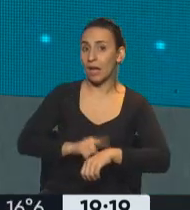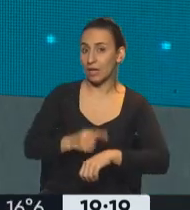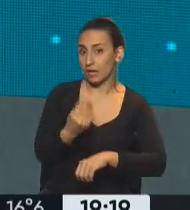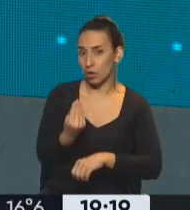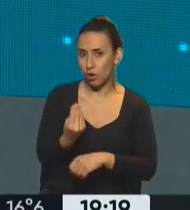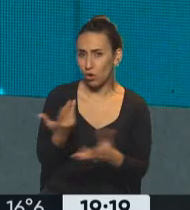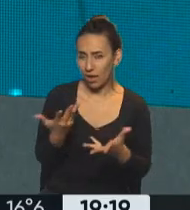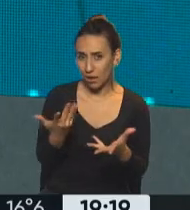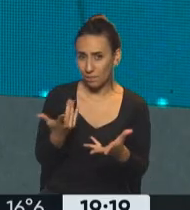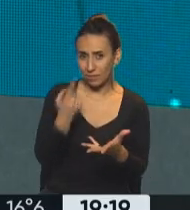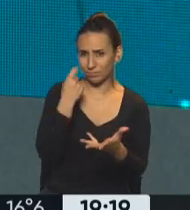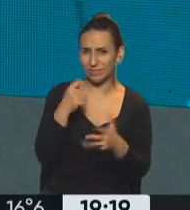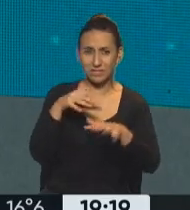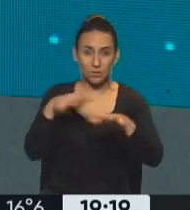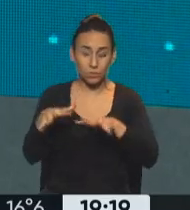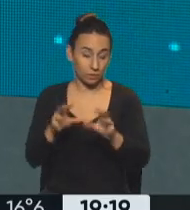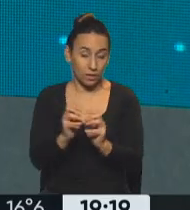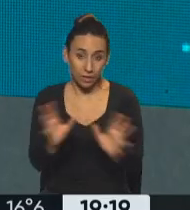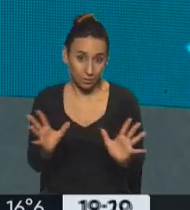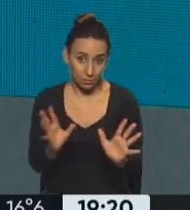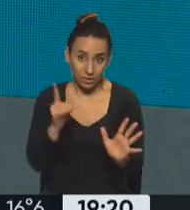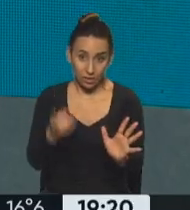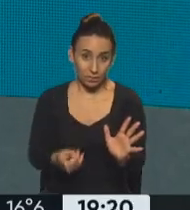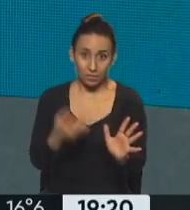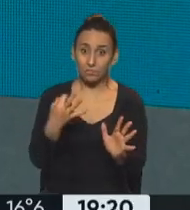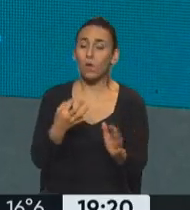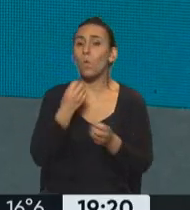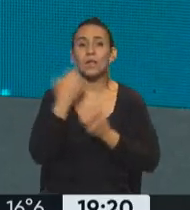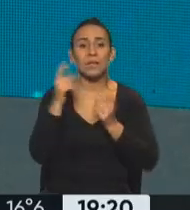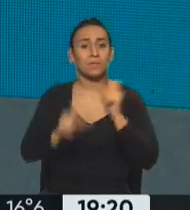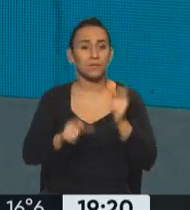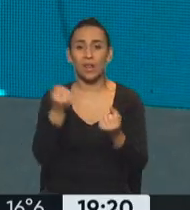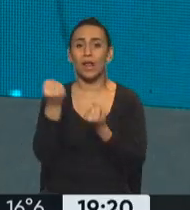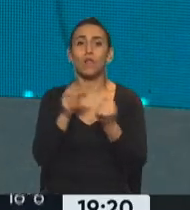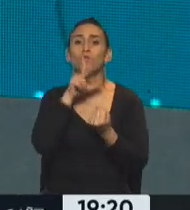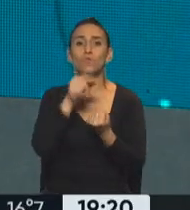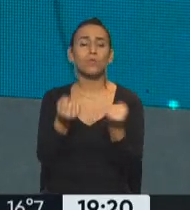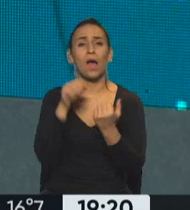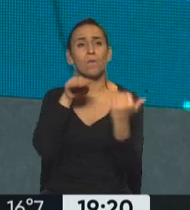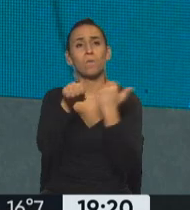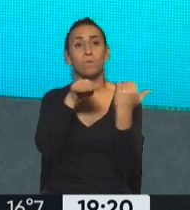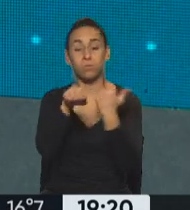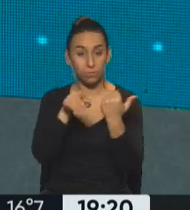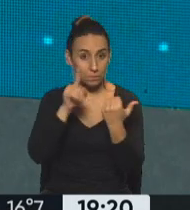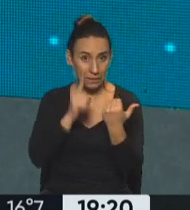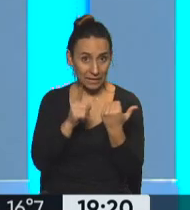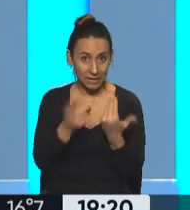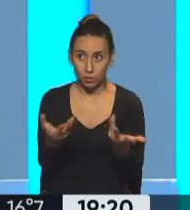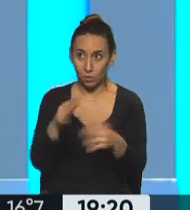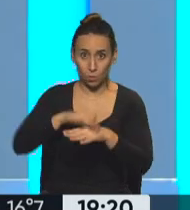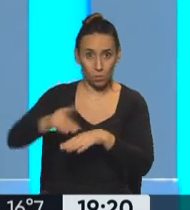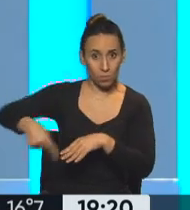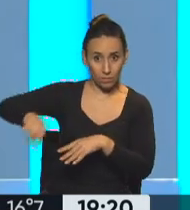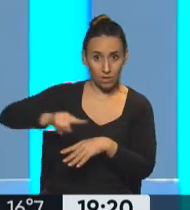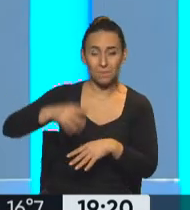contextualizar la gravedad de los hechos porque además pusieron en peligro cualquiera que transitara por la ruta además de lo que sucedió con este transportista que perdió la vida Sí, unos